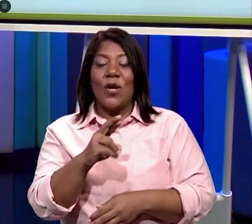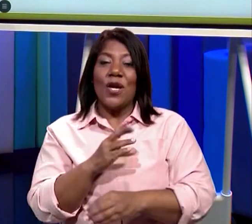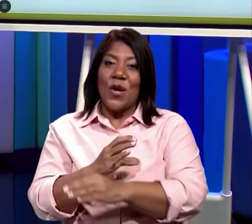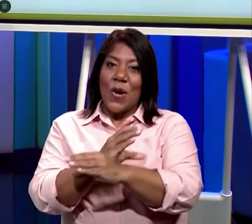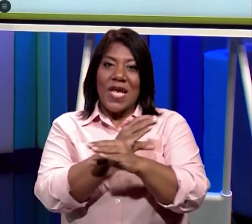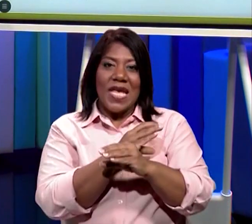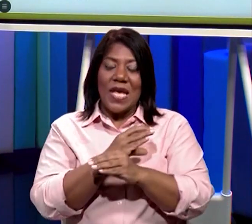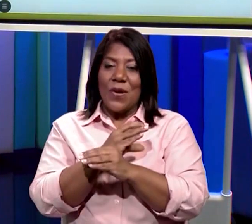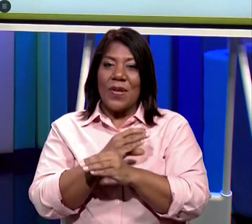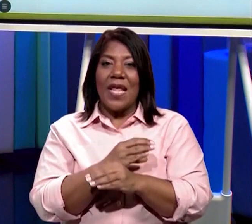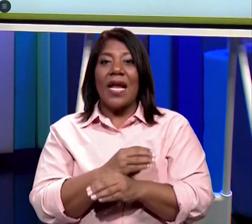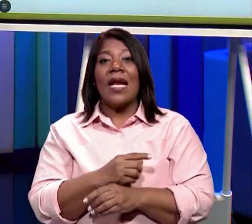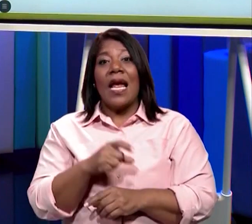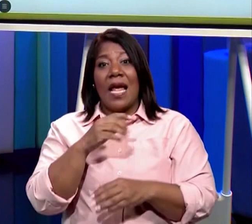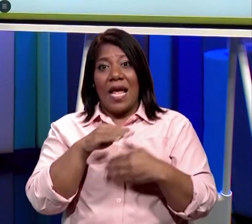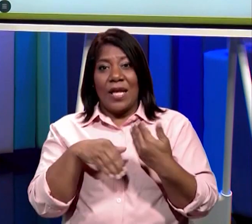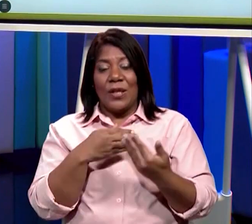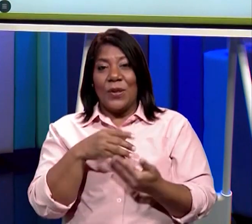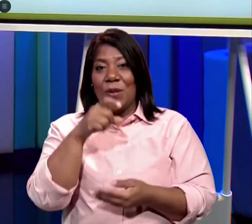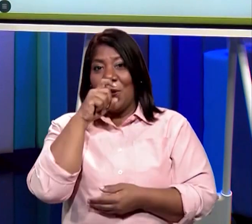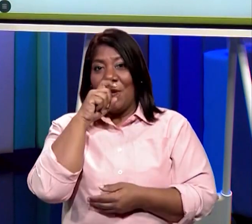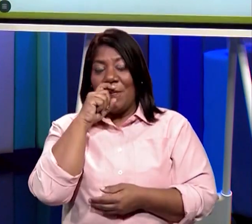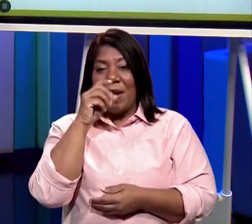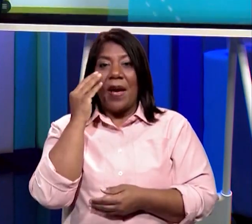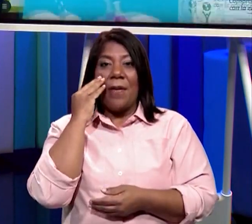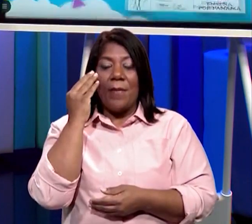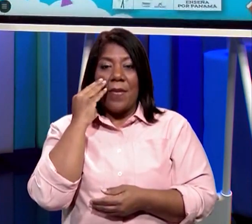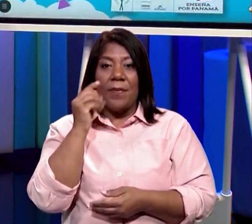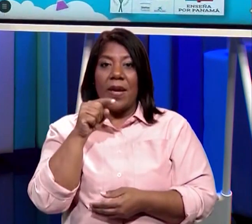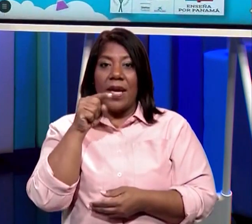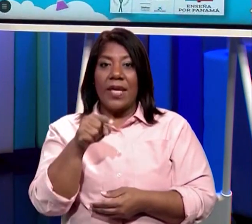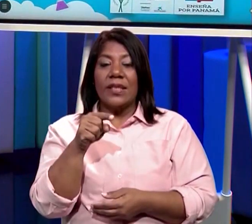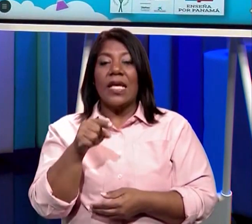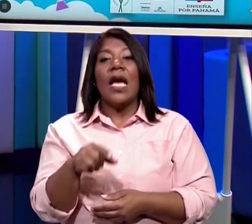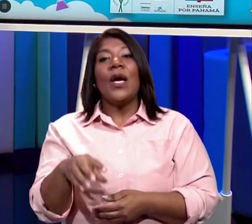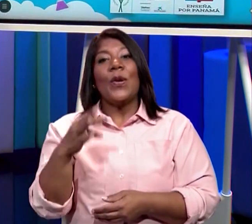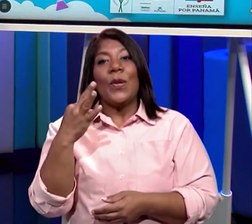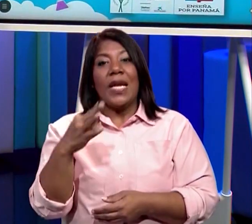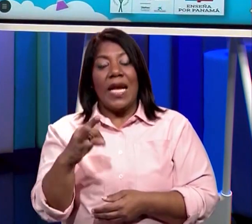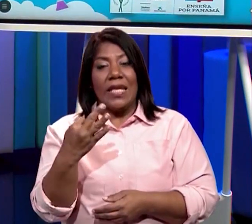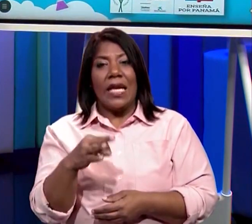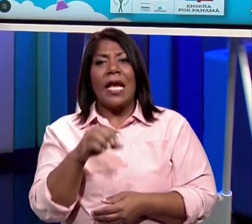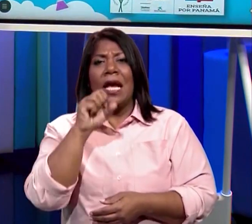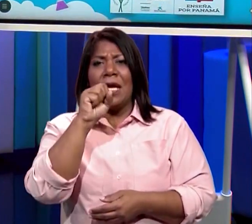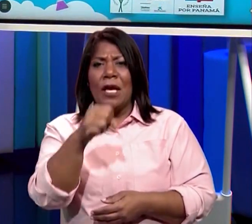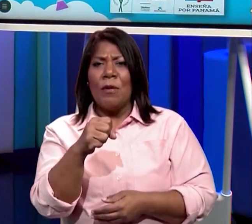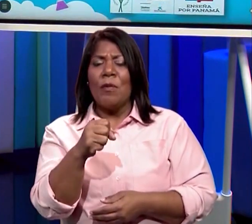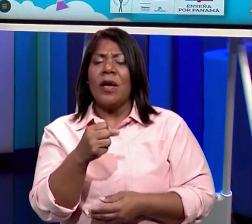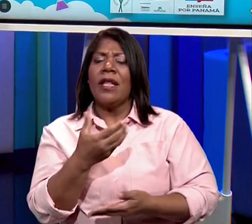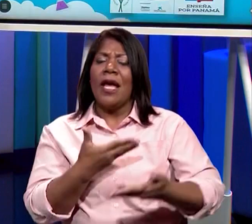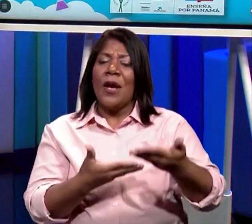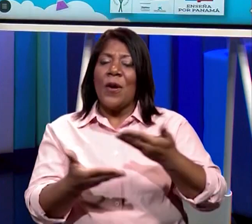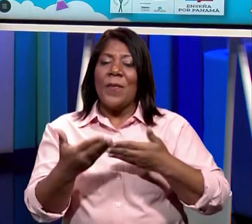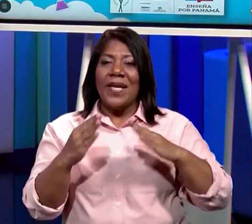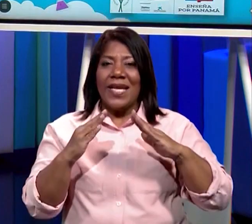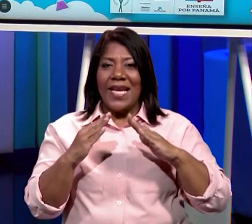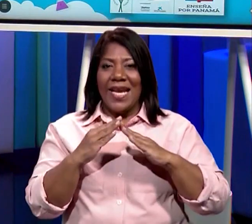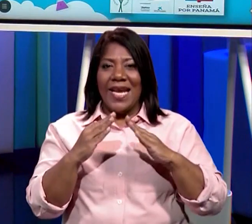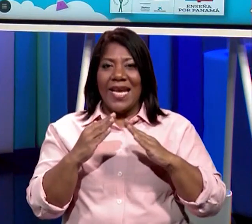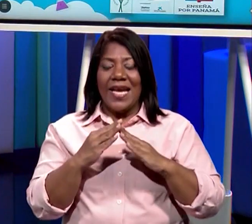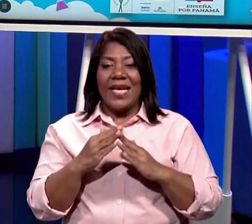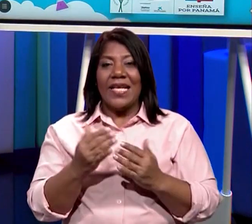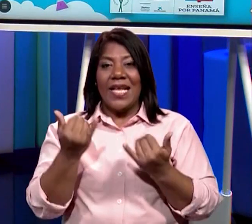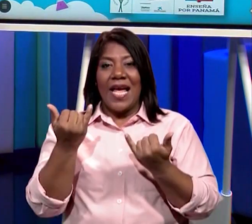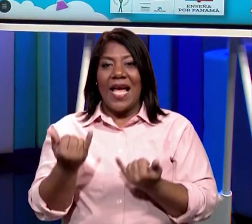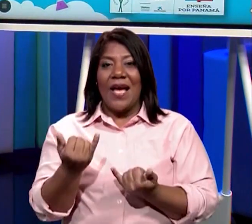Así que, padres de familia, que esto sea una asignación muy bonita que puedan realizar todos juntos en casa. Y vamos a